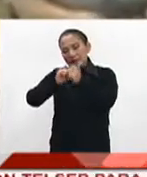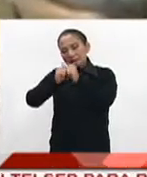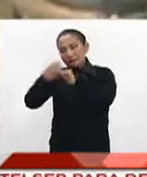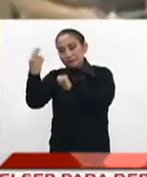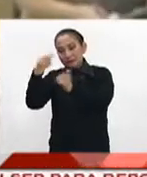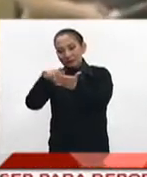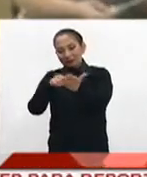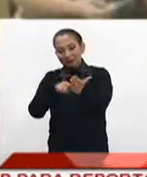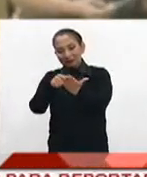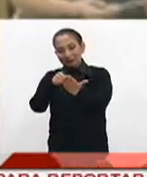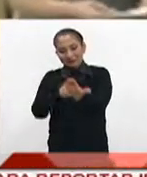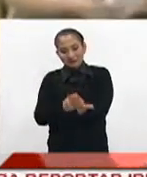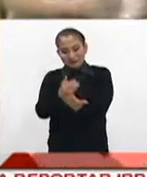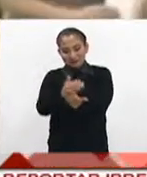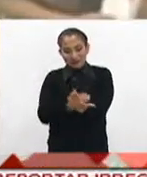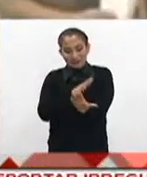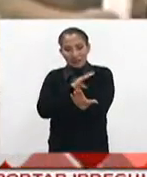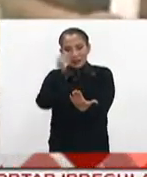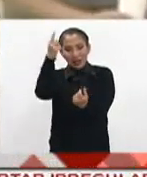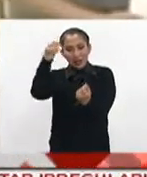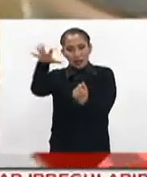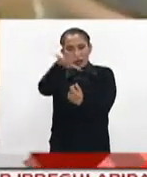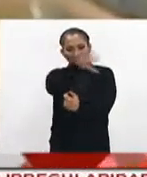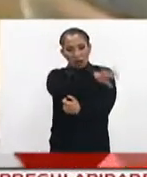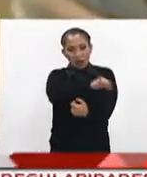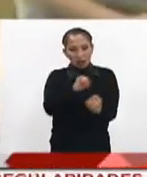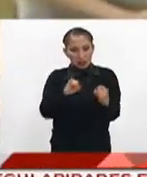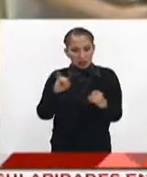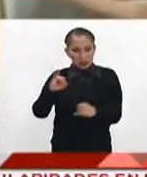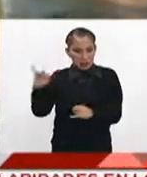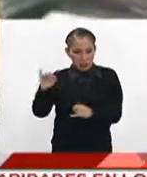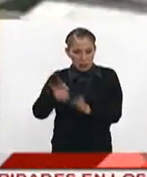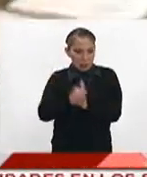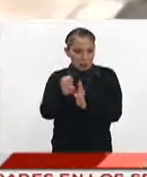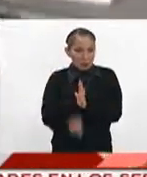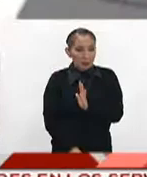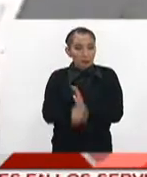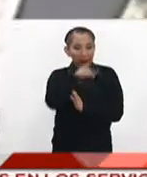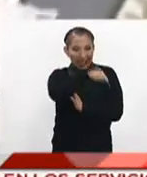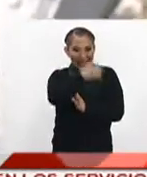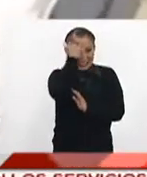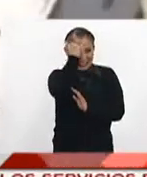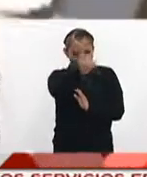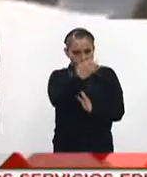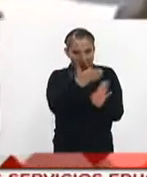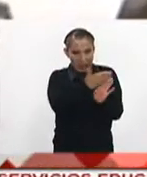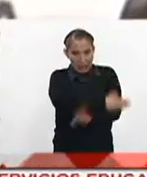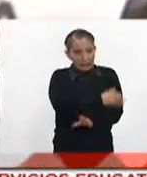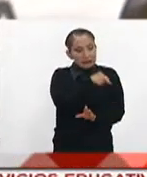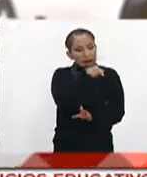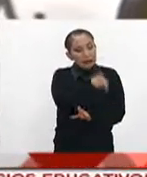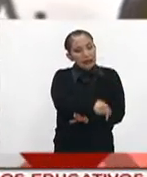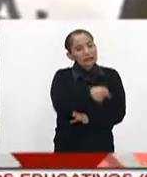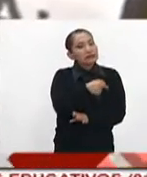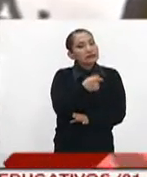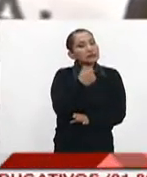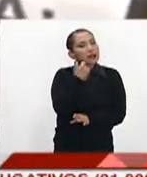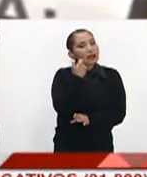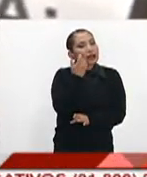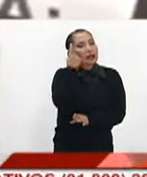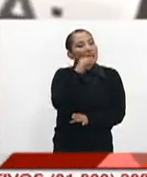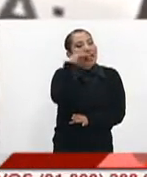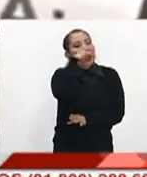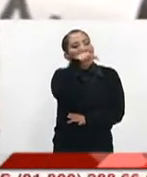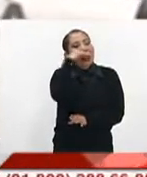requerimientos que tenía algunos sectores de izquierda. Por ejemplo, él tenía la gratuidad para